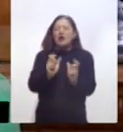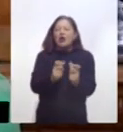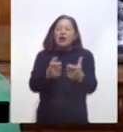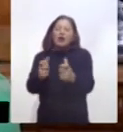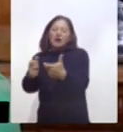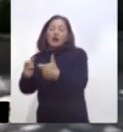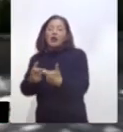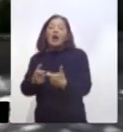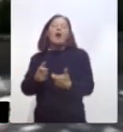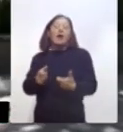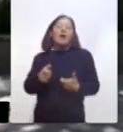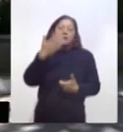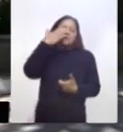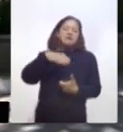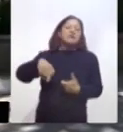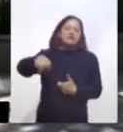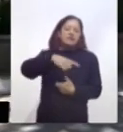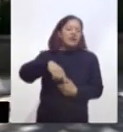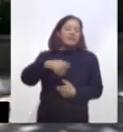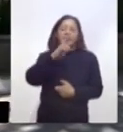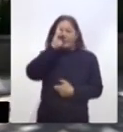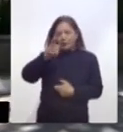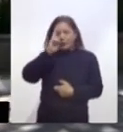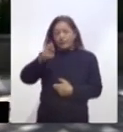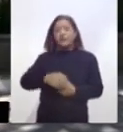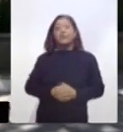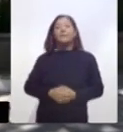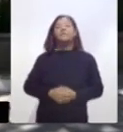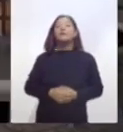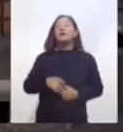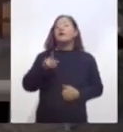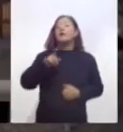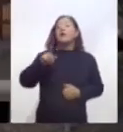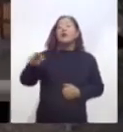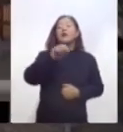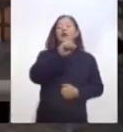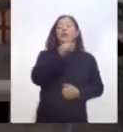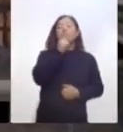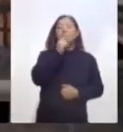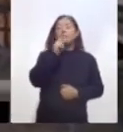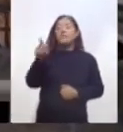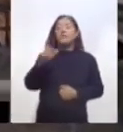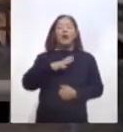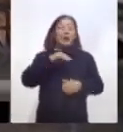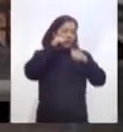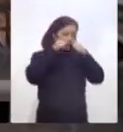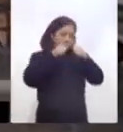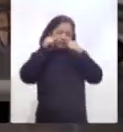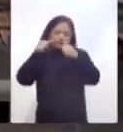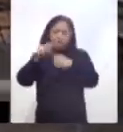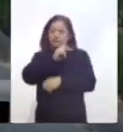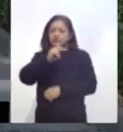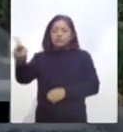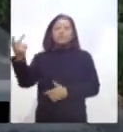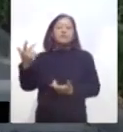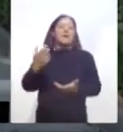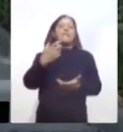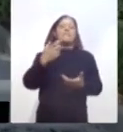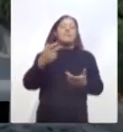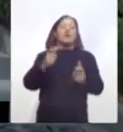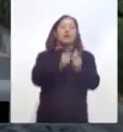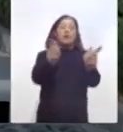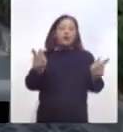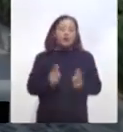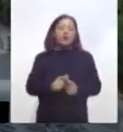Avalos en Poalteca señaló que a través de la Dirección de Proximidad Social se atenderán diversos sectores de la población, entre ellos los comerciantes, grupo que